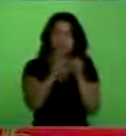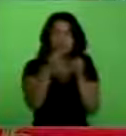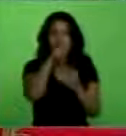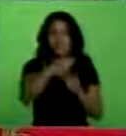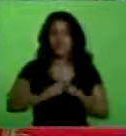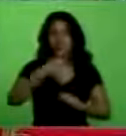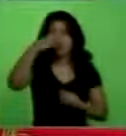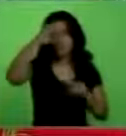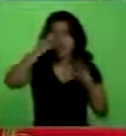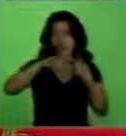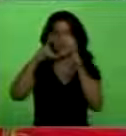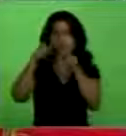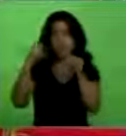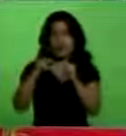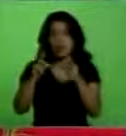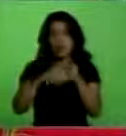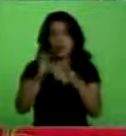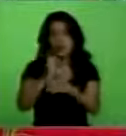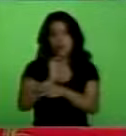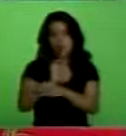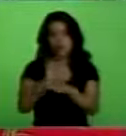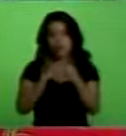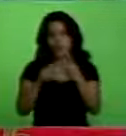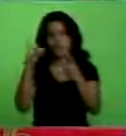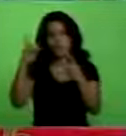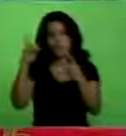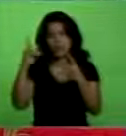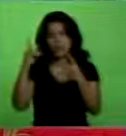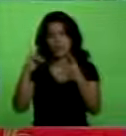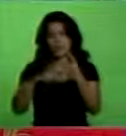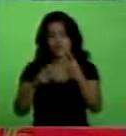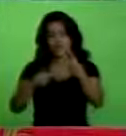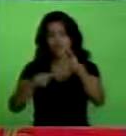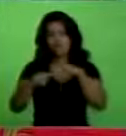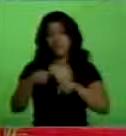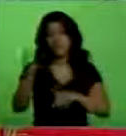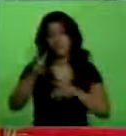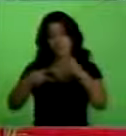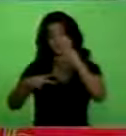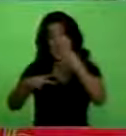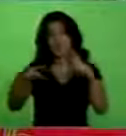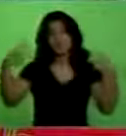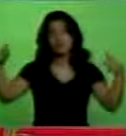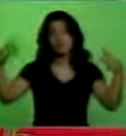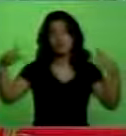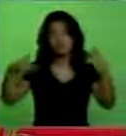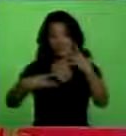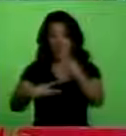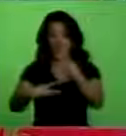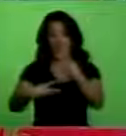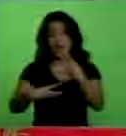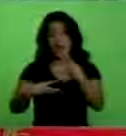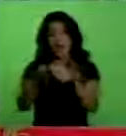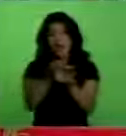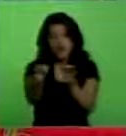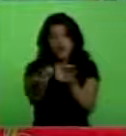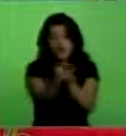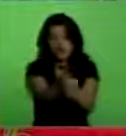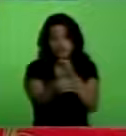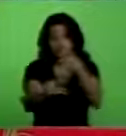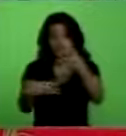Cuba, Nicaragua, Ecuador, Bolivia, Venezuela, San Vicente y las Granadinas, Dominica